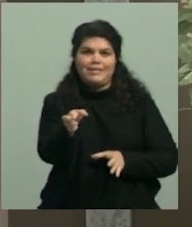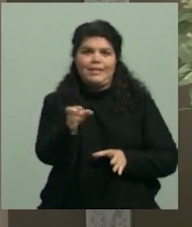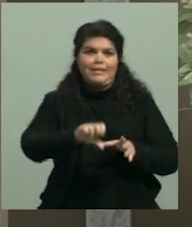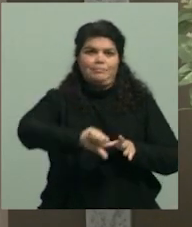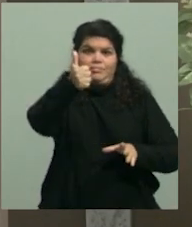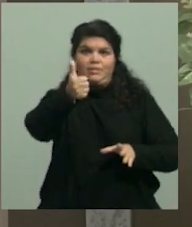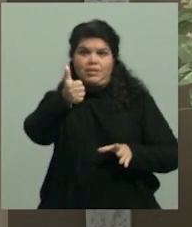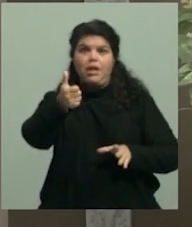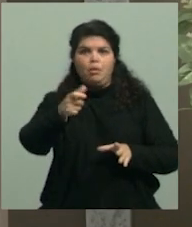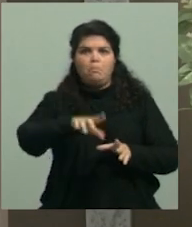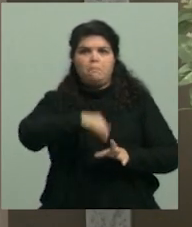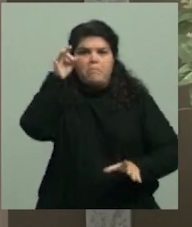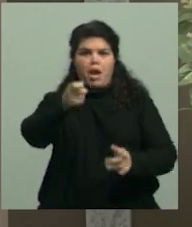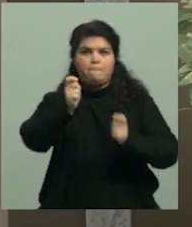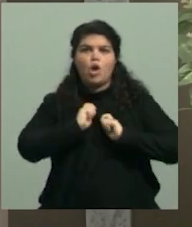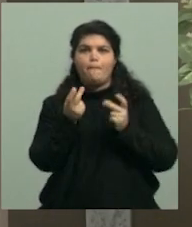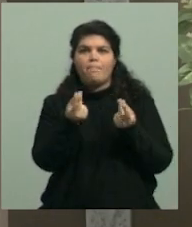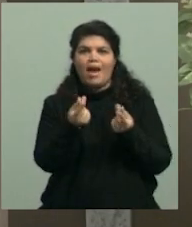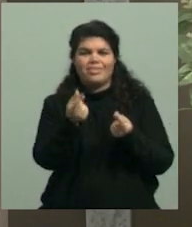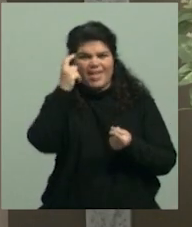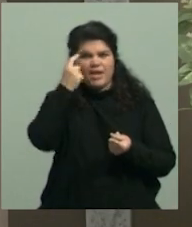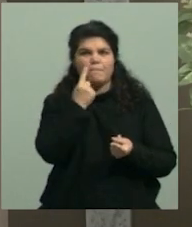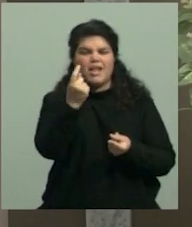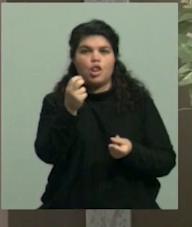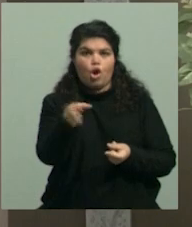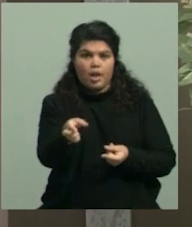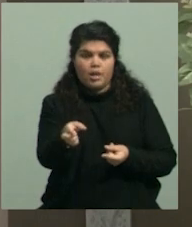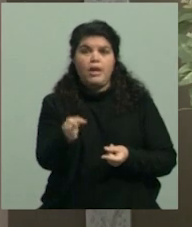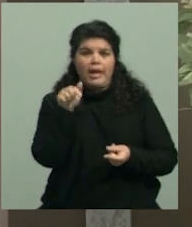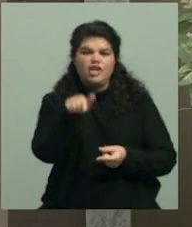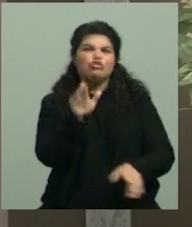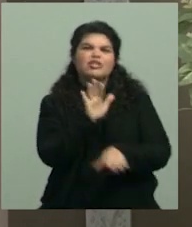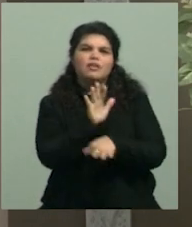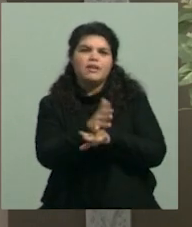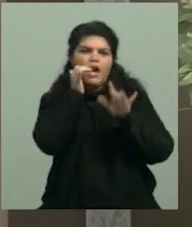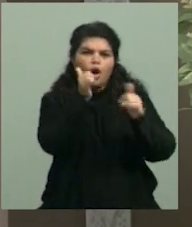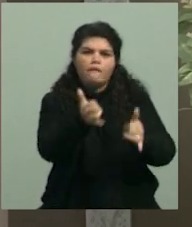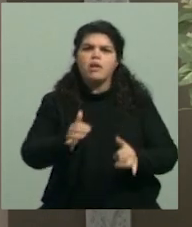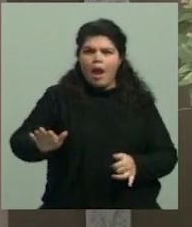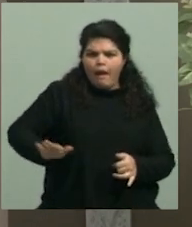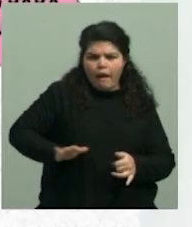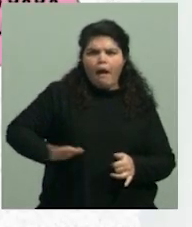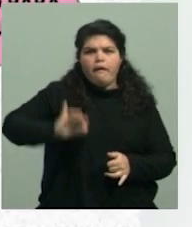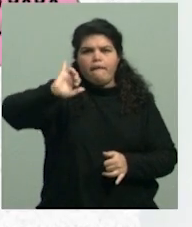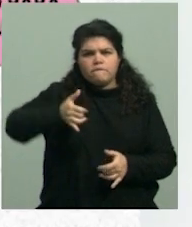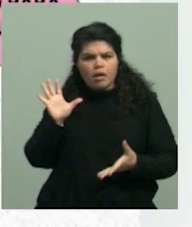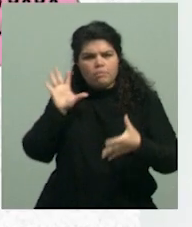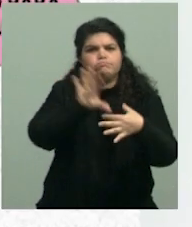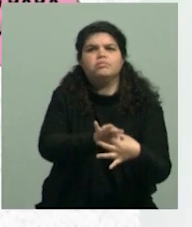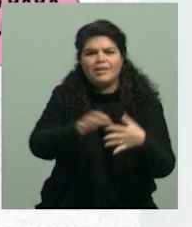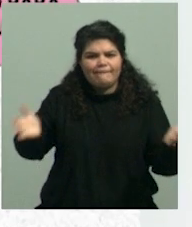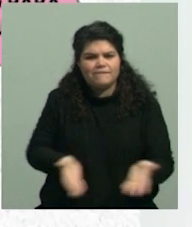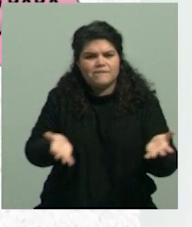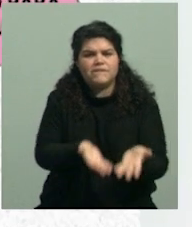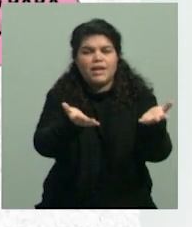motiva y entusiasma, sin duda, a nuestros jóvenes a participar, porque además esos fondos van a ser un